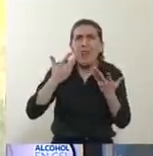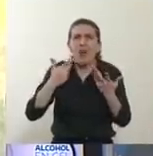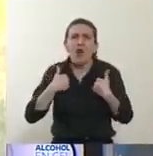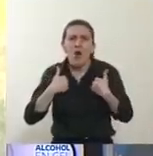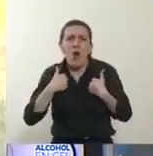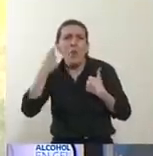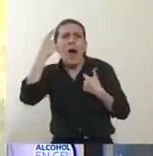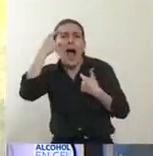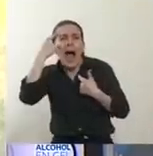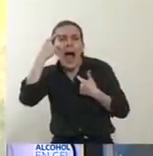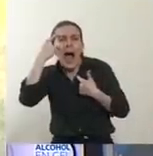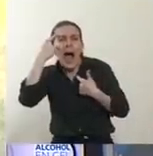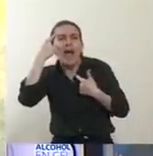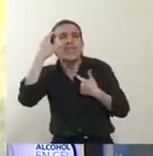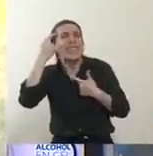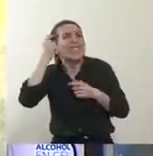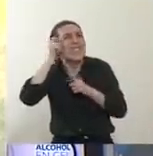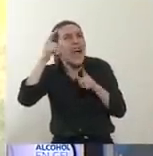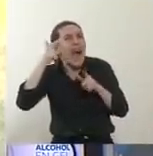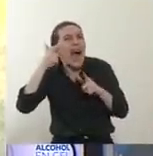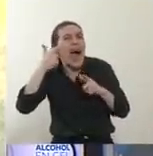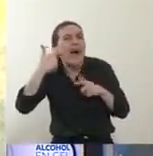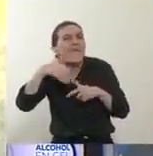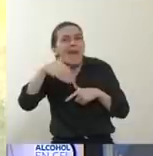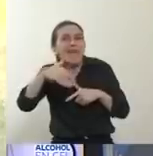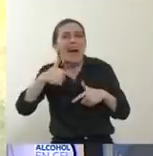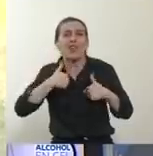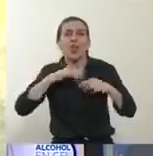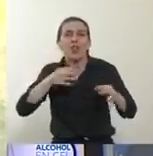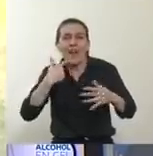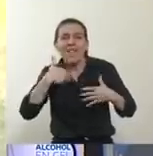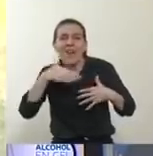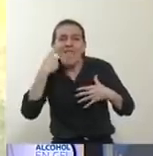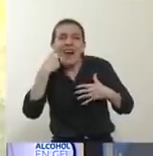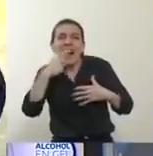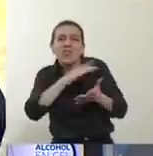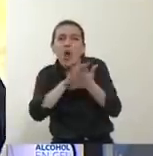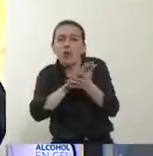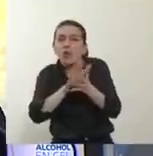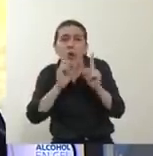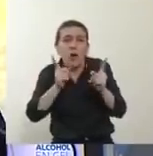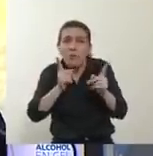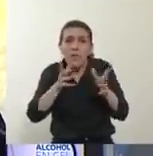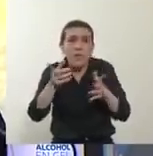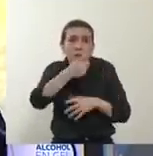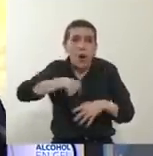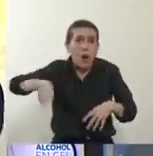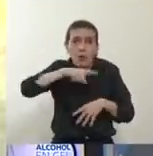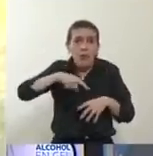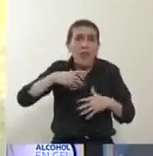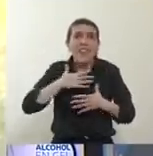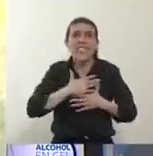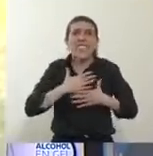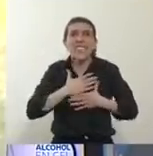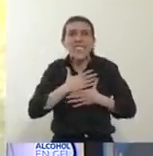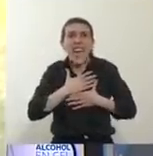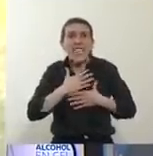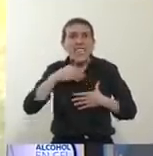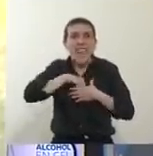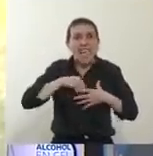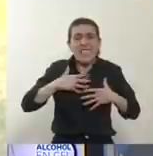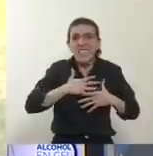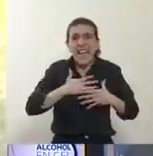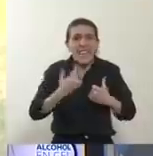horizonte, es razonable, estamos en una pandemia. Lo que les está pasando es lo que razonablemente le pasa a un ser humano